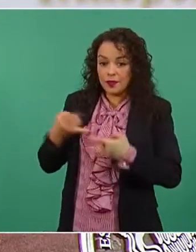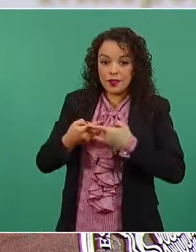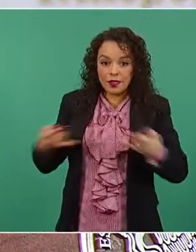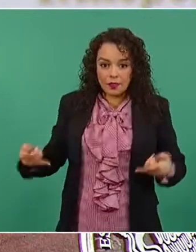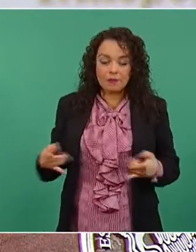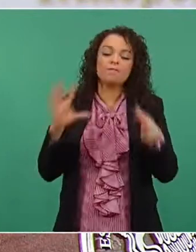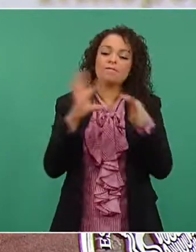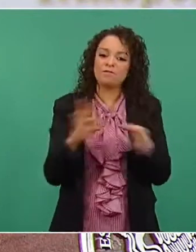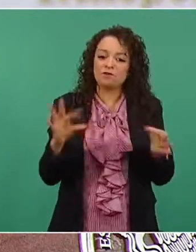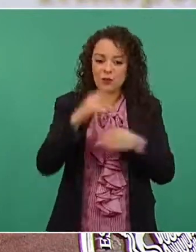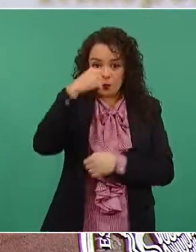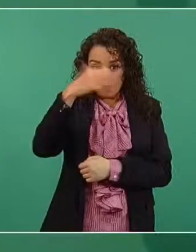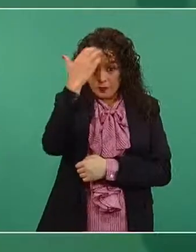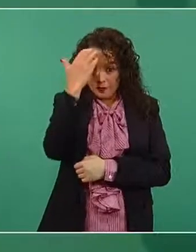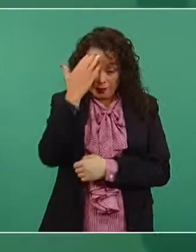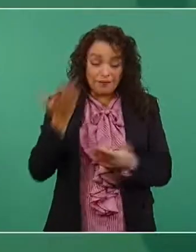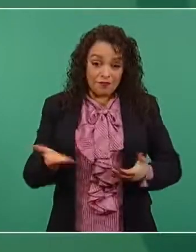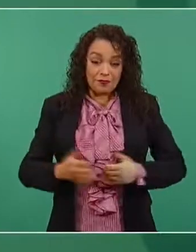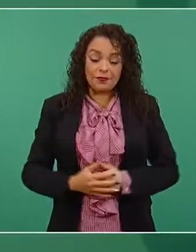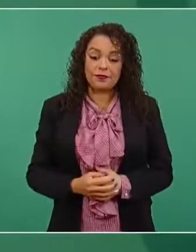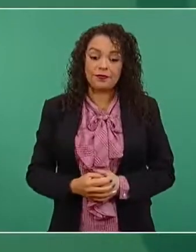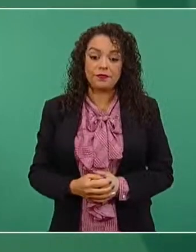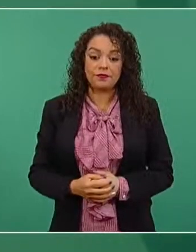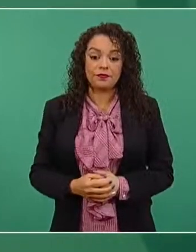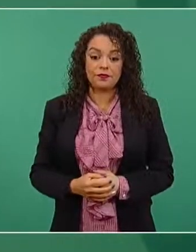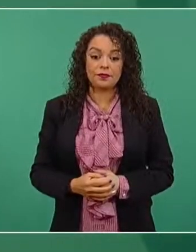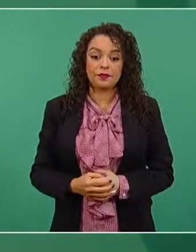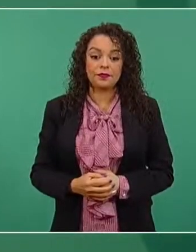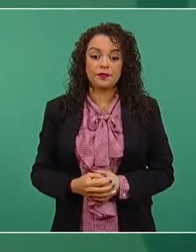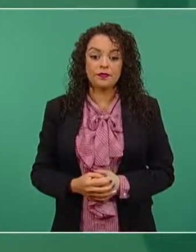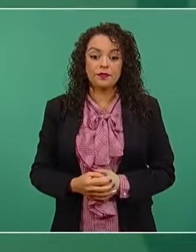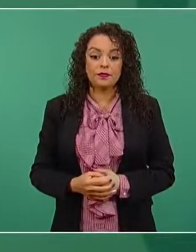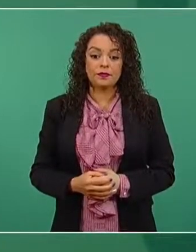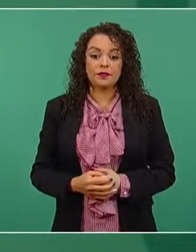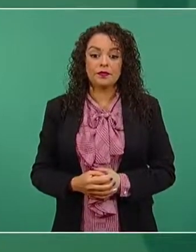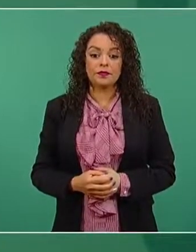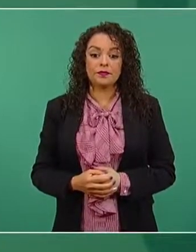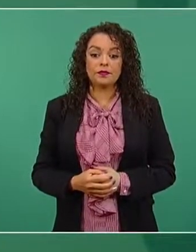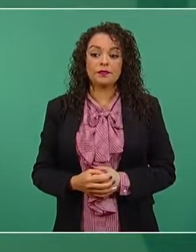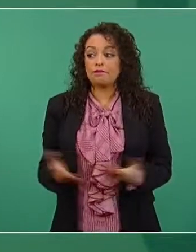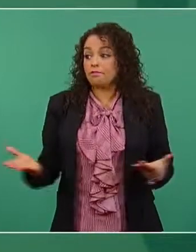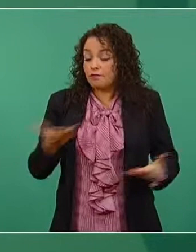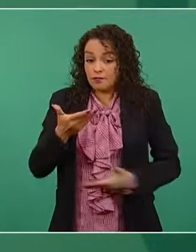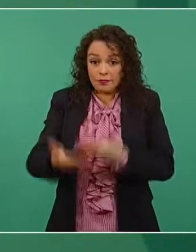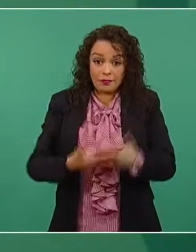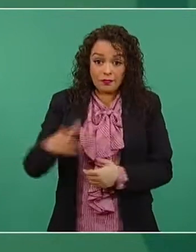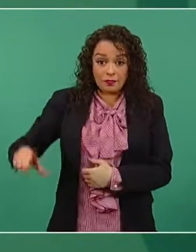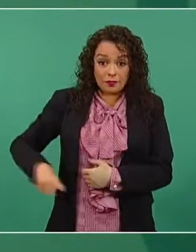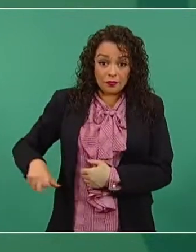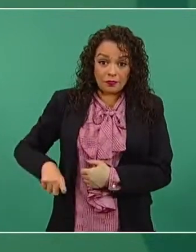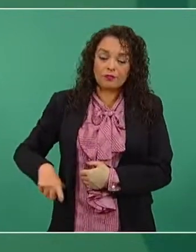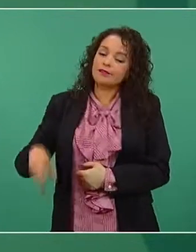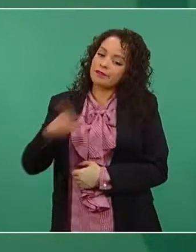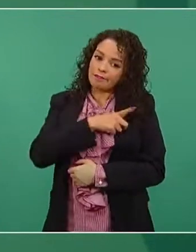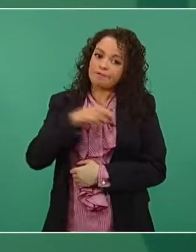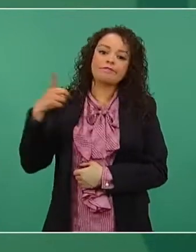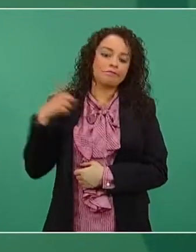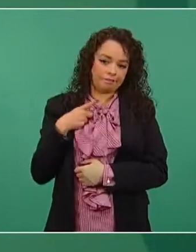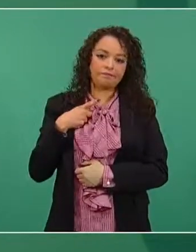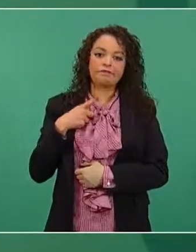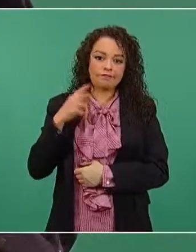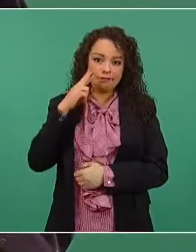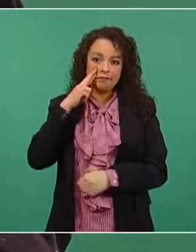y que respondan los servidores públicos involucrados. Y si hay delito,